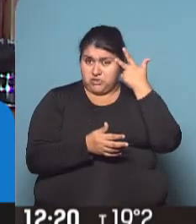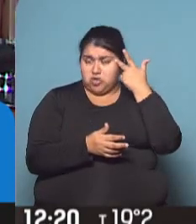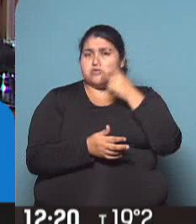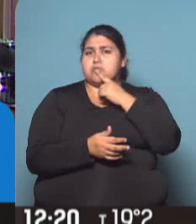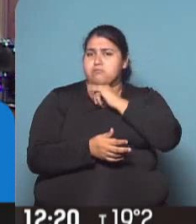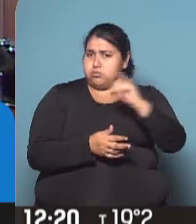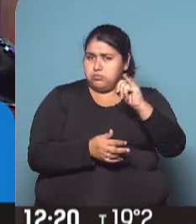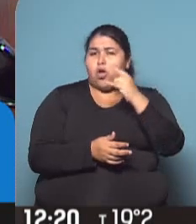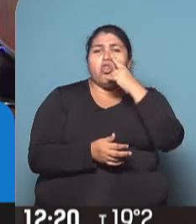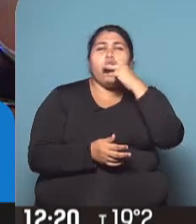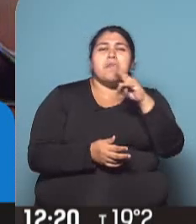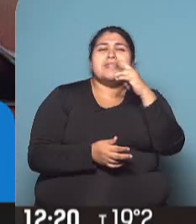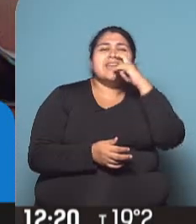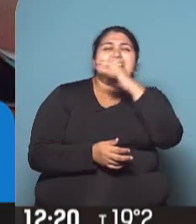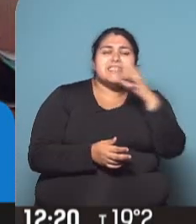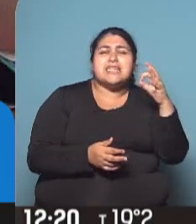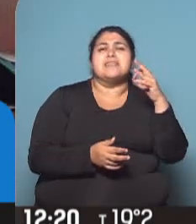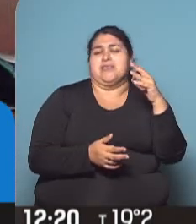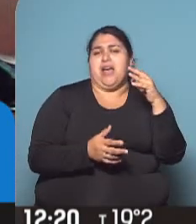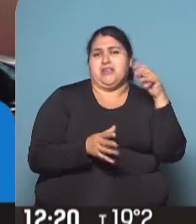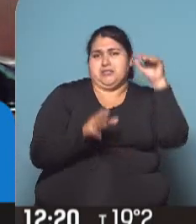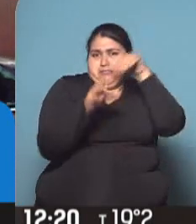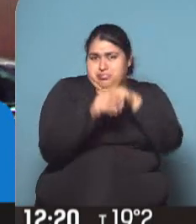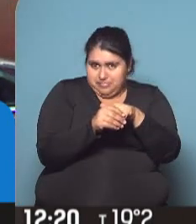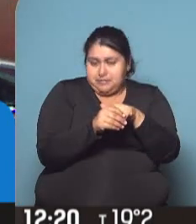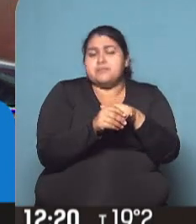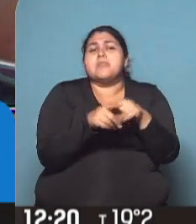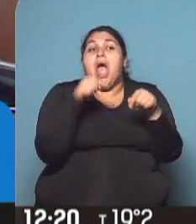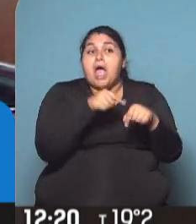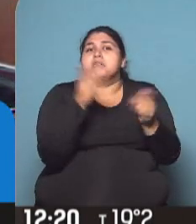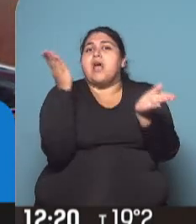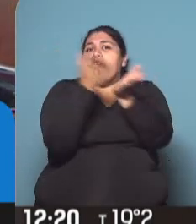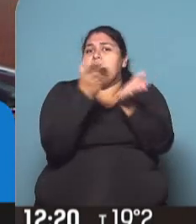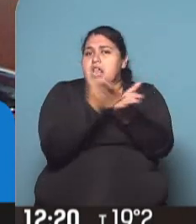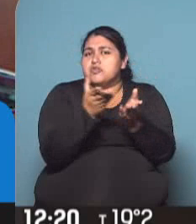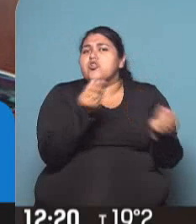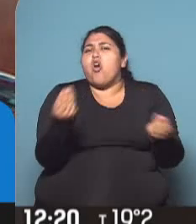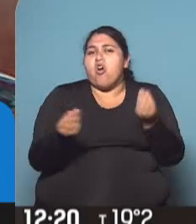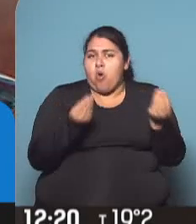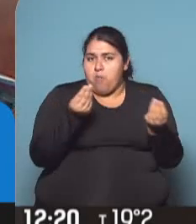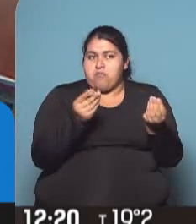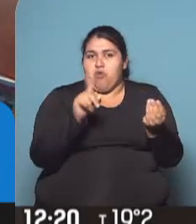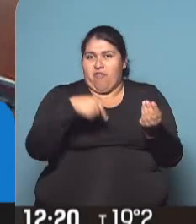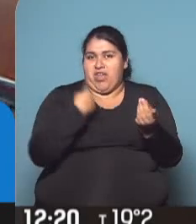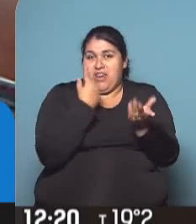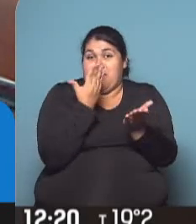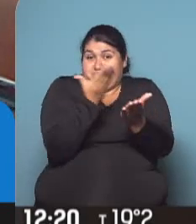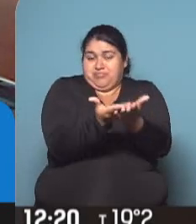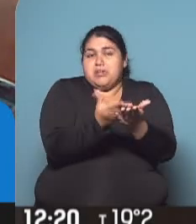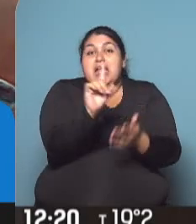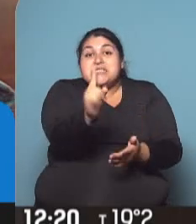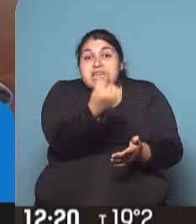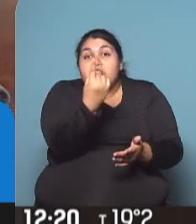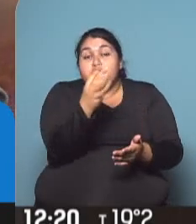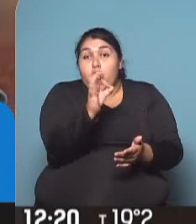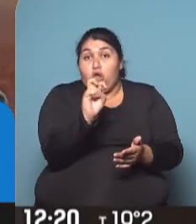intervenciones. Las intervenciones entran al Consejo de Derechos por distintas puertas. Una es la línea 102, que